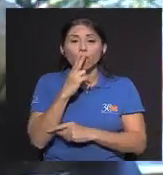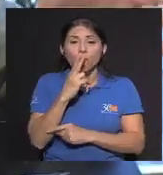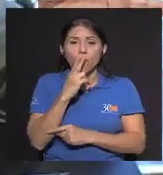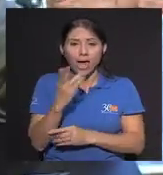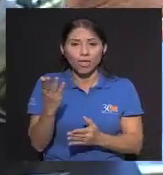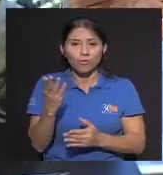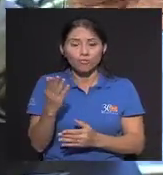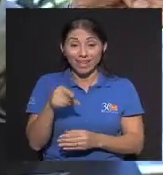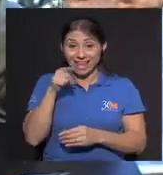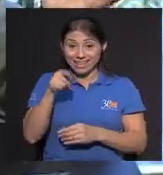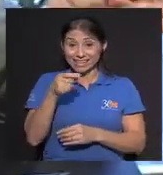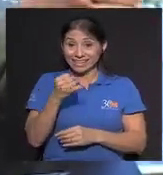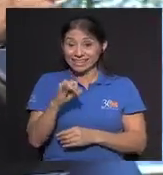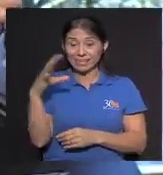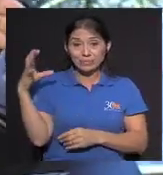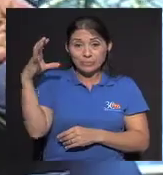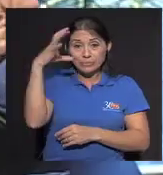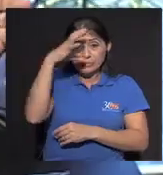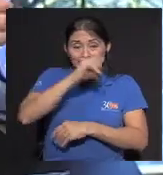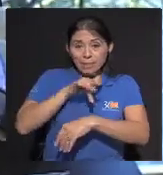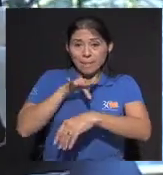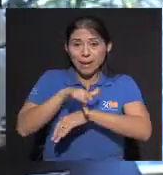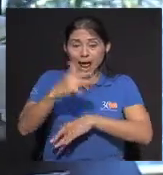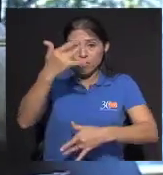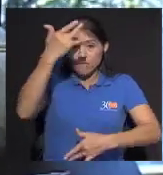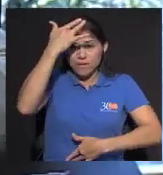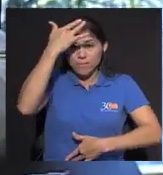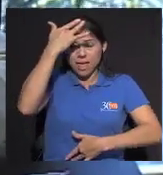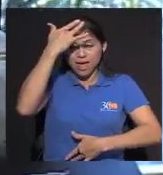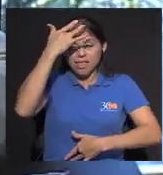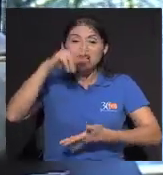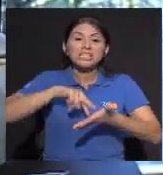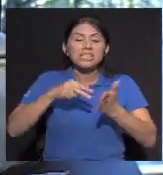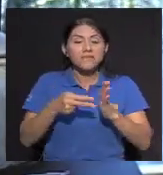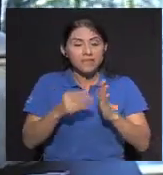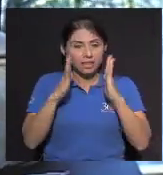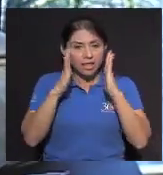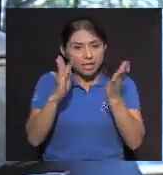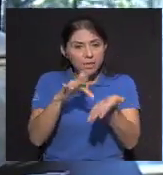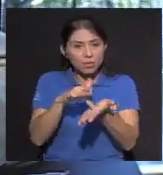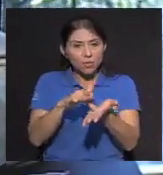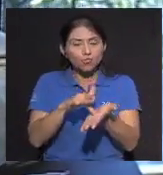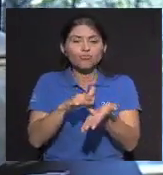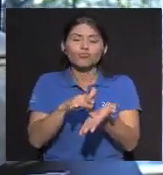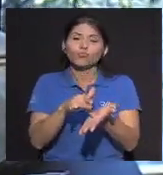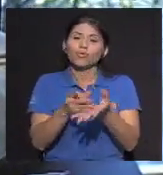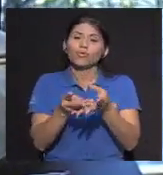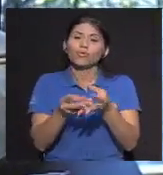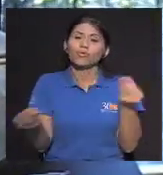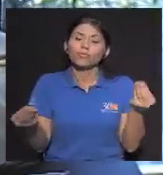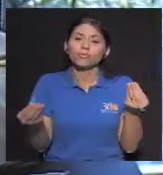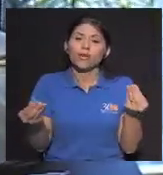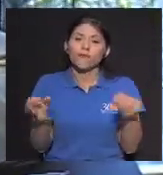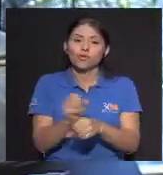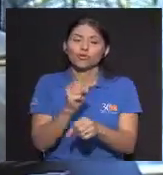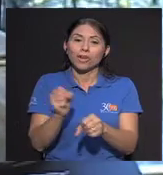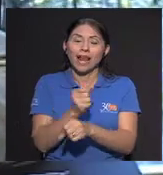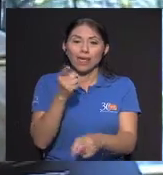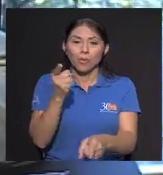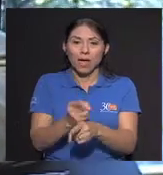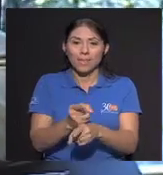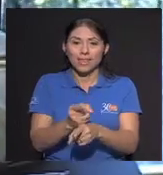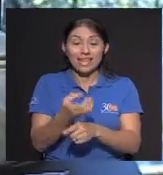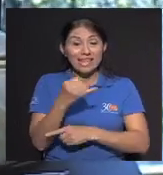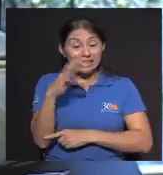La detención Temprana Es lo que Nos va a llevar A que un tratamiento Vaya a funcionar Adecuadamente Detectando Los